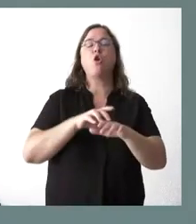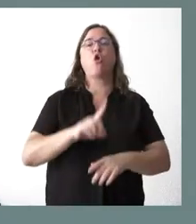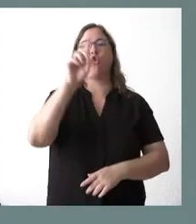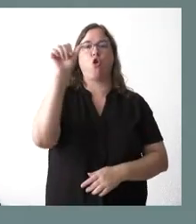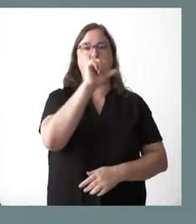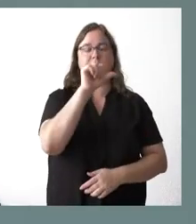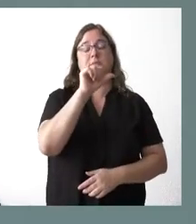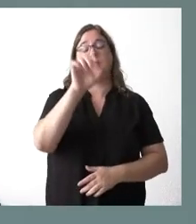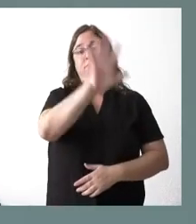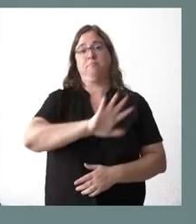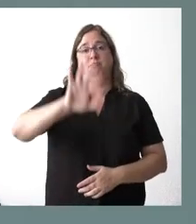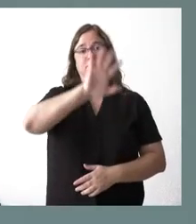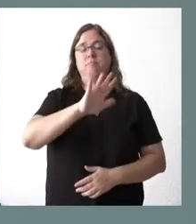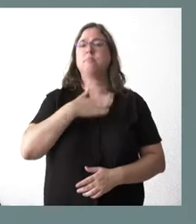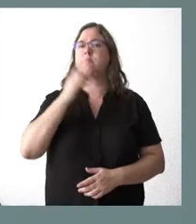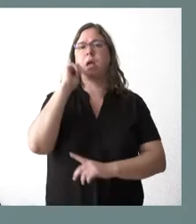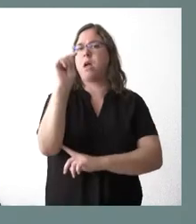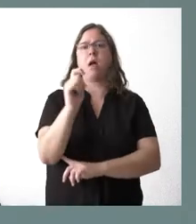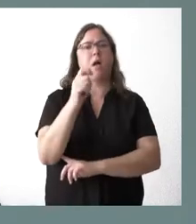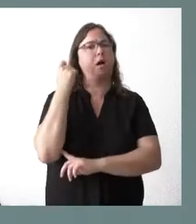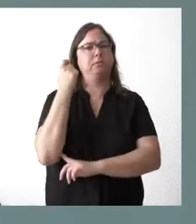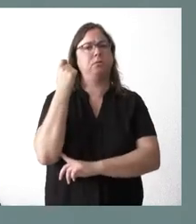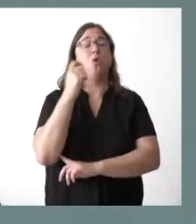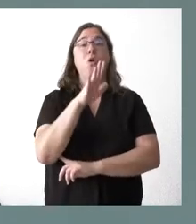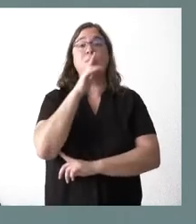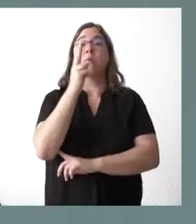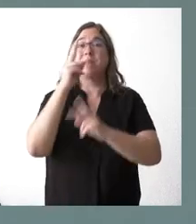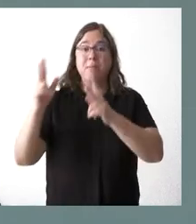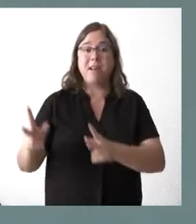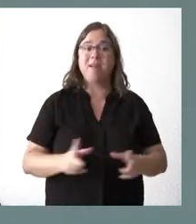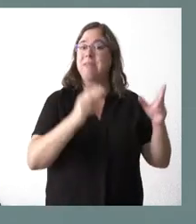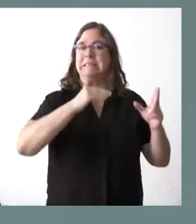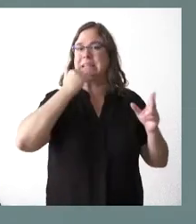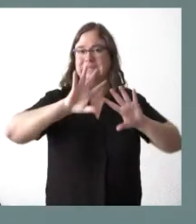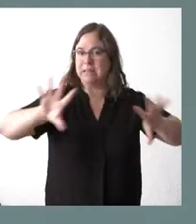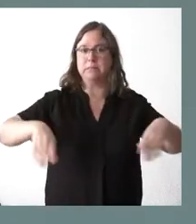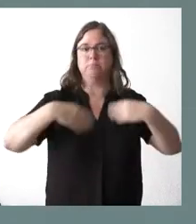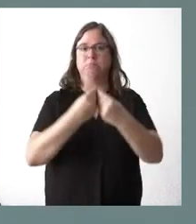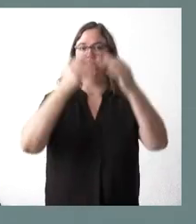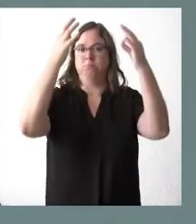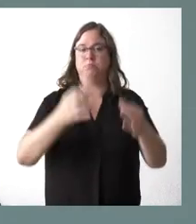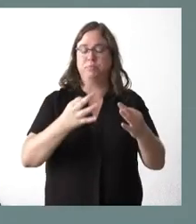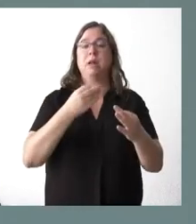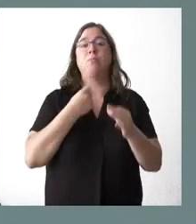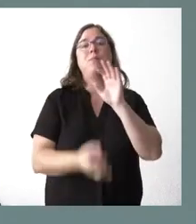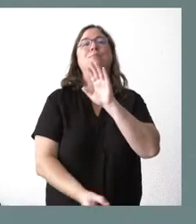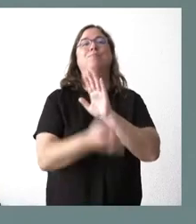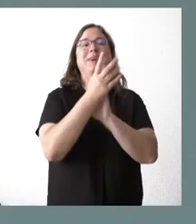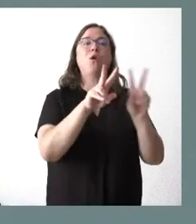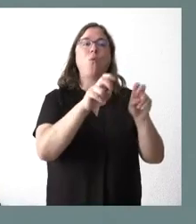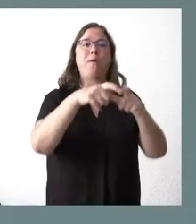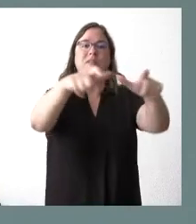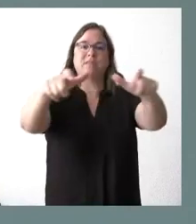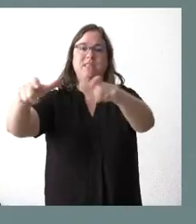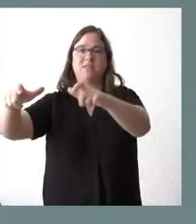península ibérica y que es un éxito que la primera fase esté prácticamente completa y que nos podamos plantear nuevas fases de este polígono empresarial,